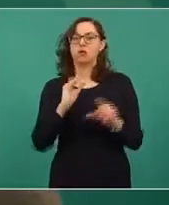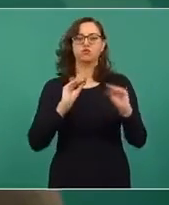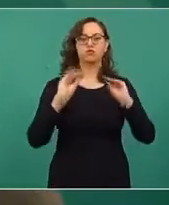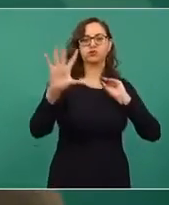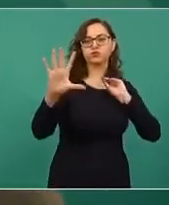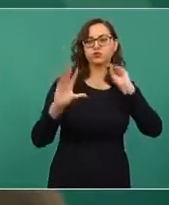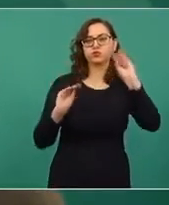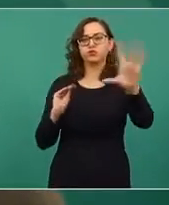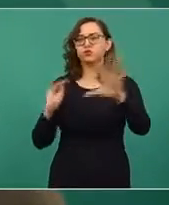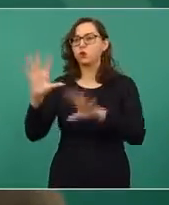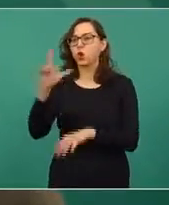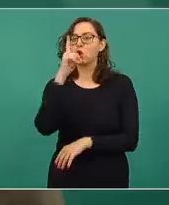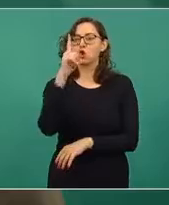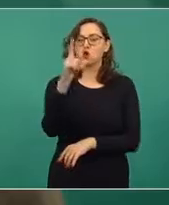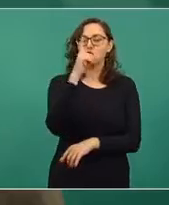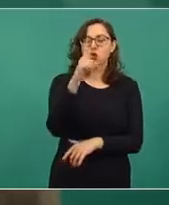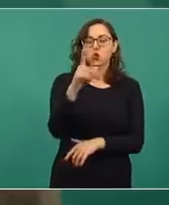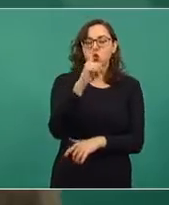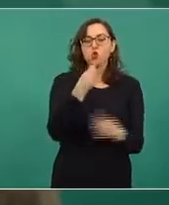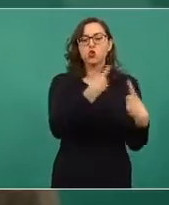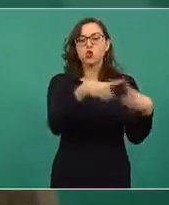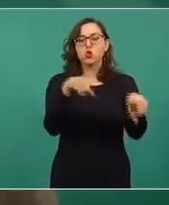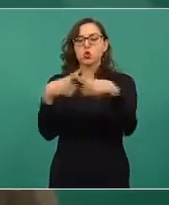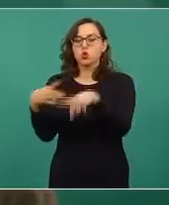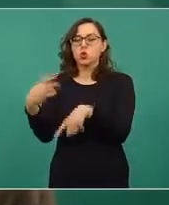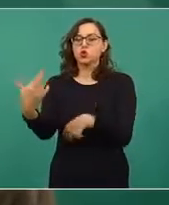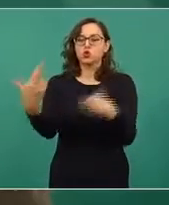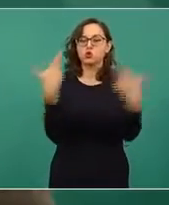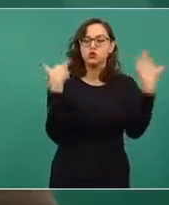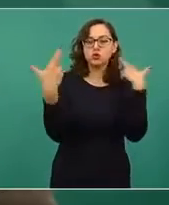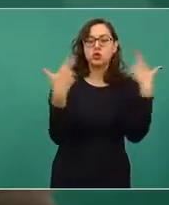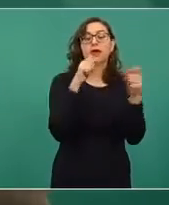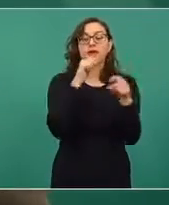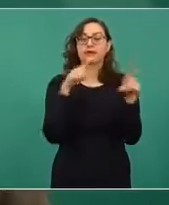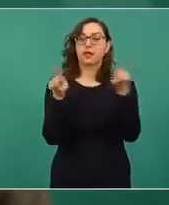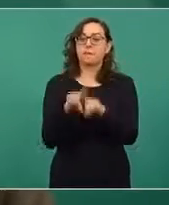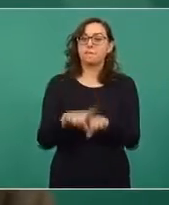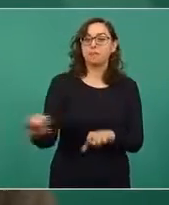con iluminación, rayos láser, audio, video y pirotecnia.